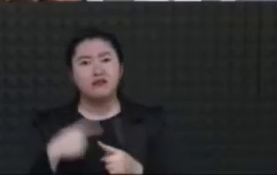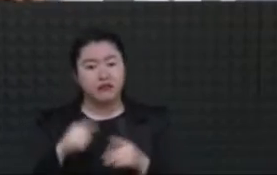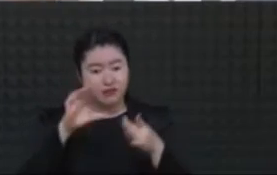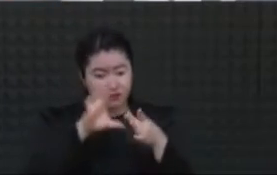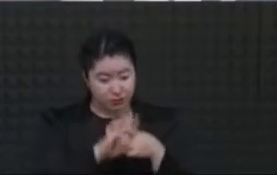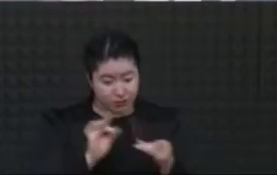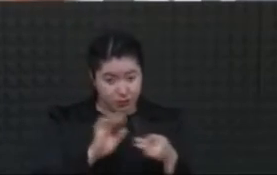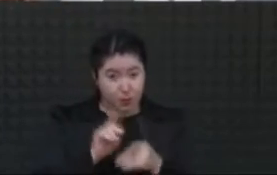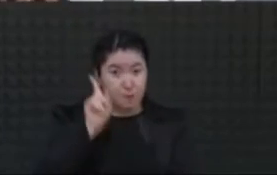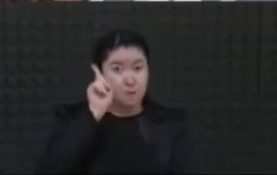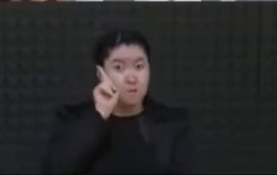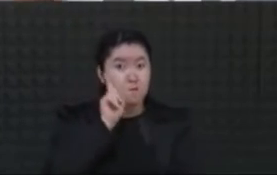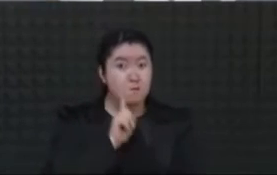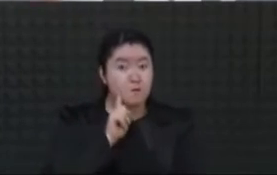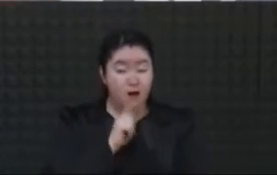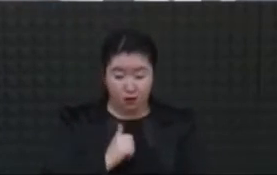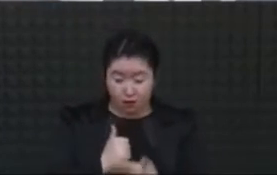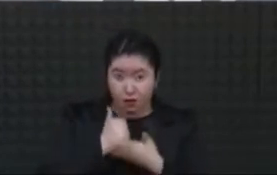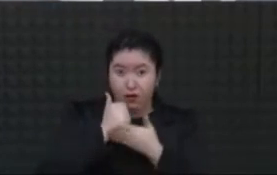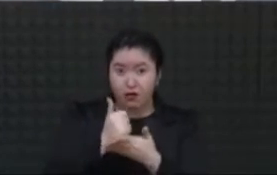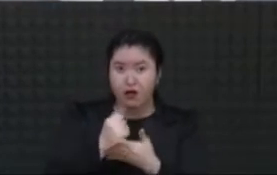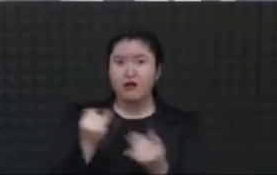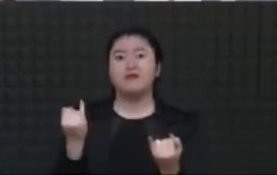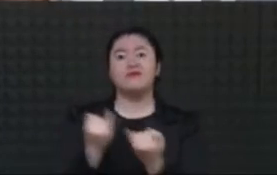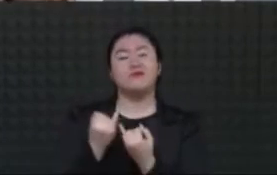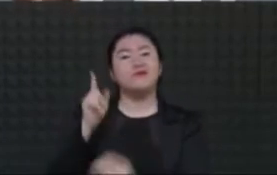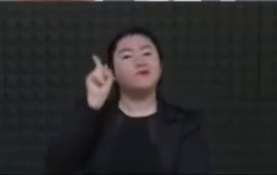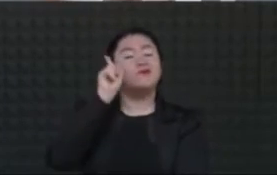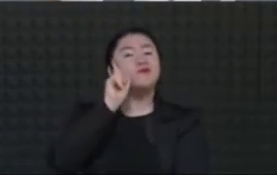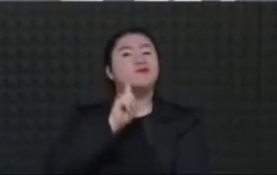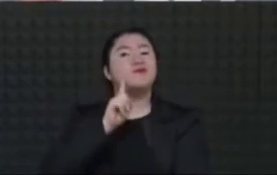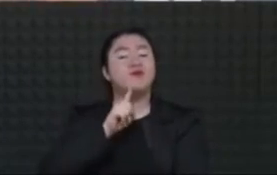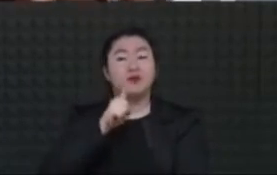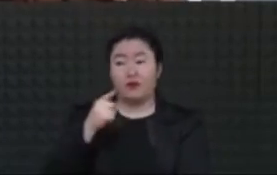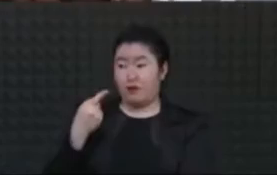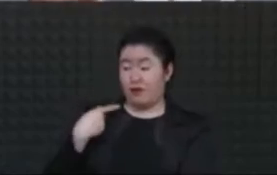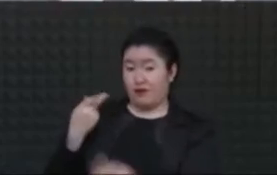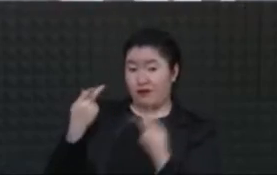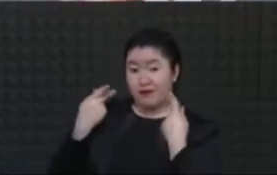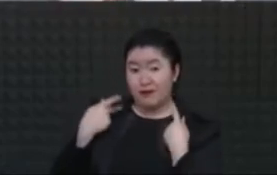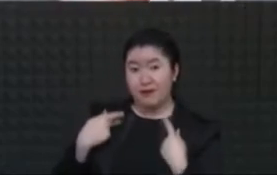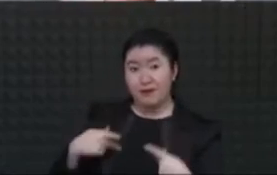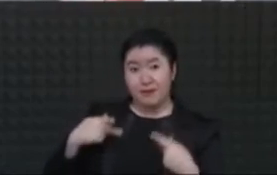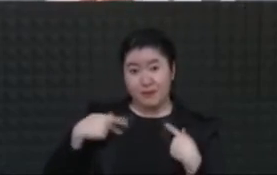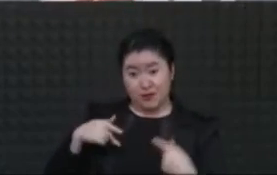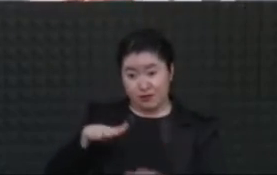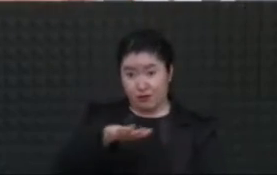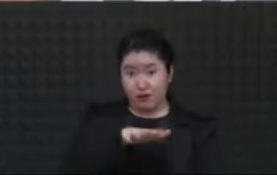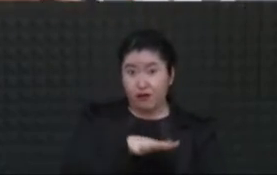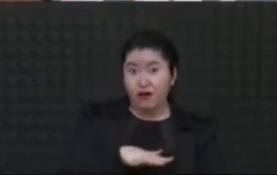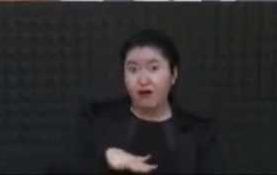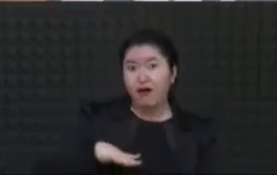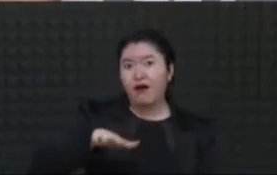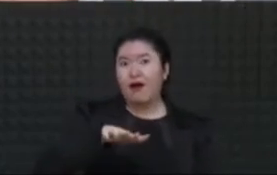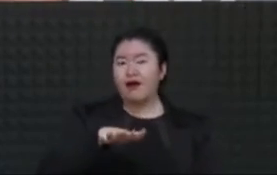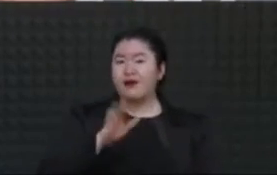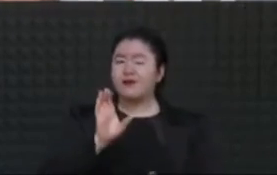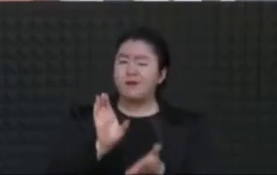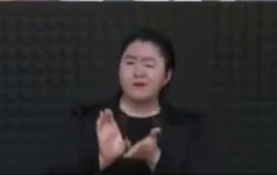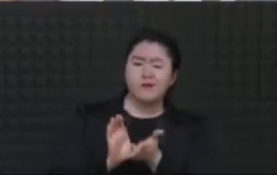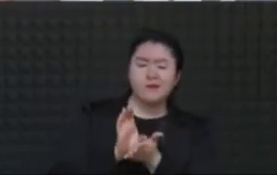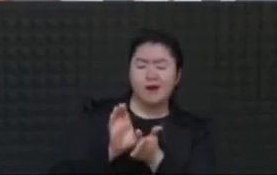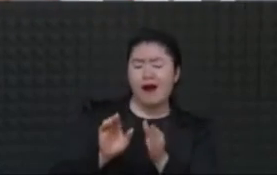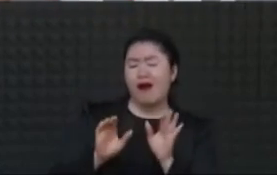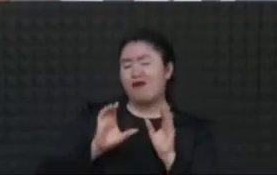mujeres que alimentaron, curaron a los guerreros que construyeron esta nueva patria, como haya